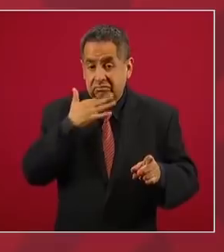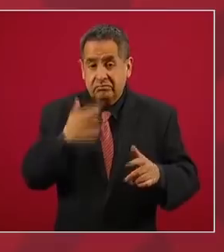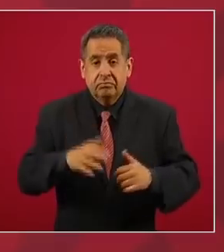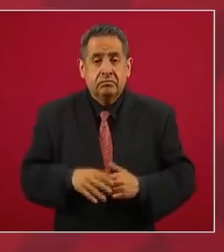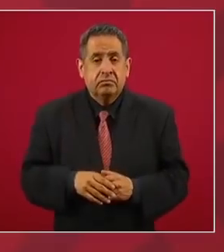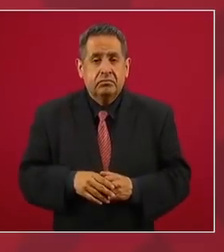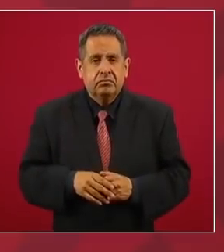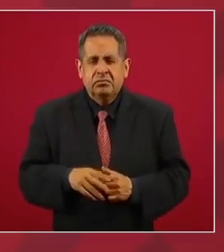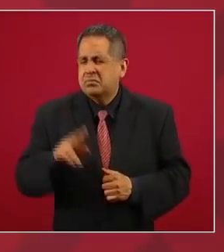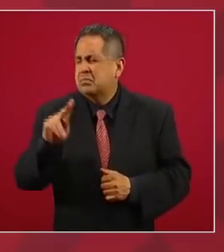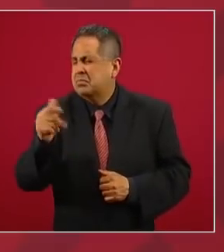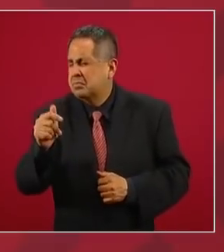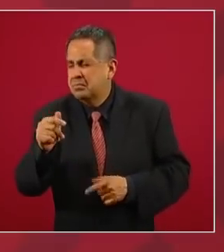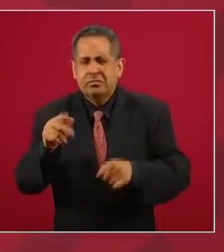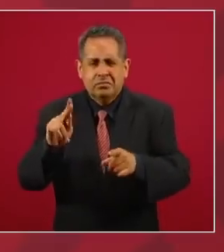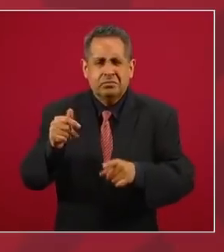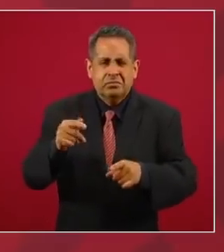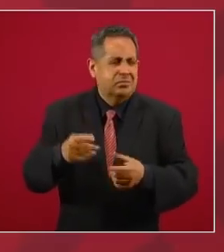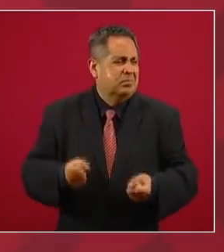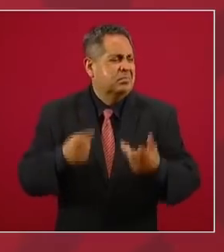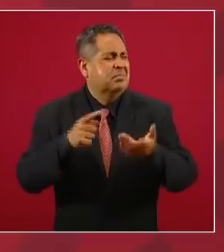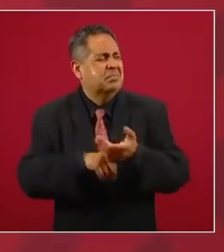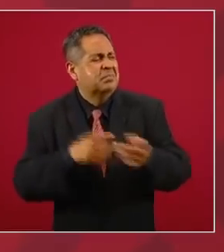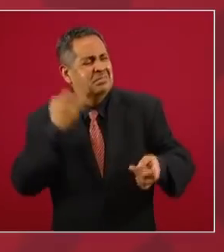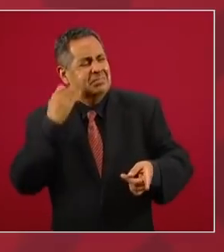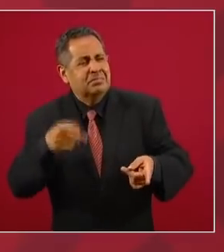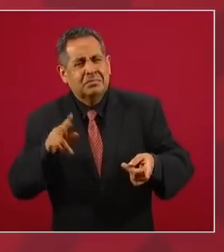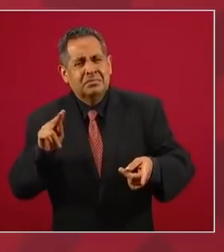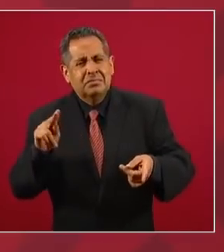86. ¿Cuántos años tiene eso?